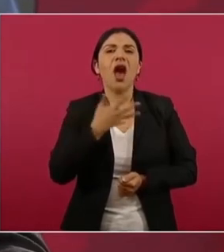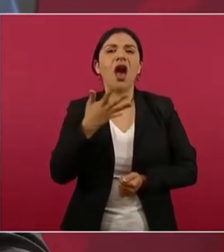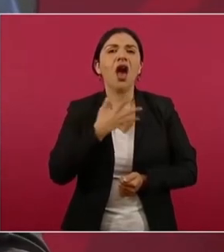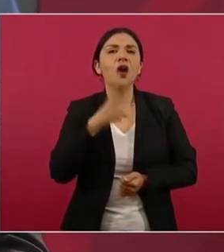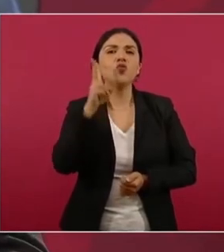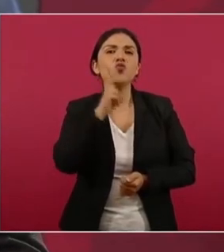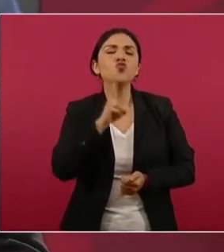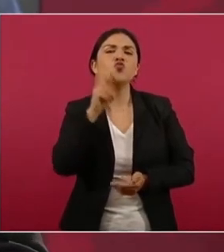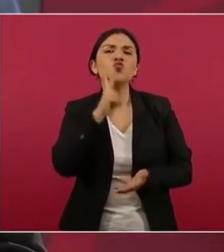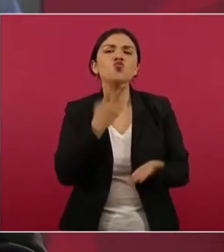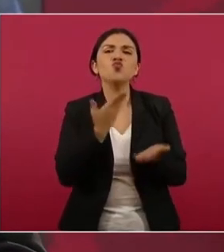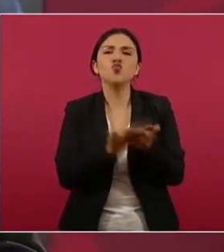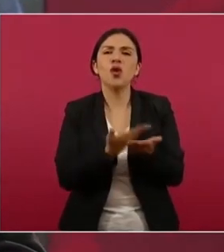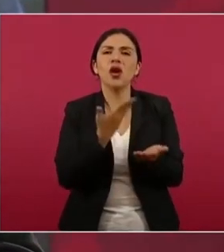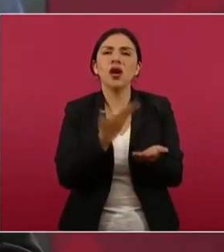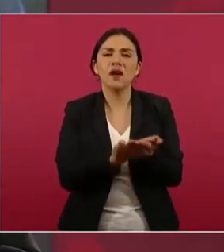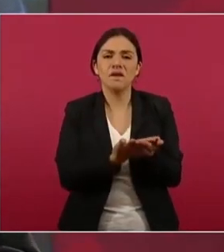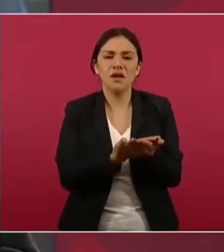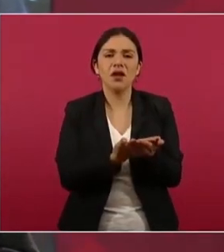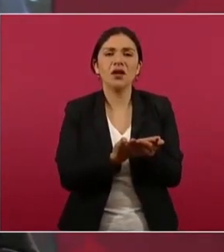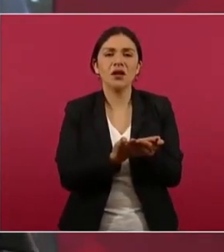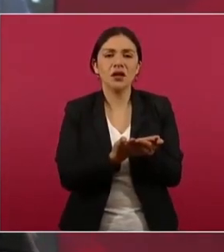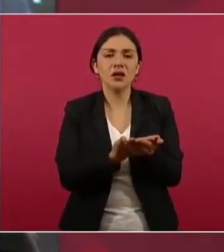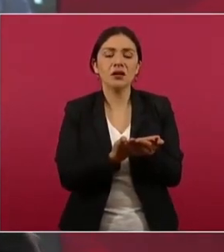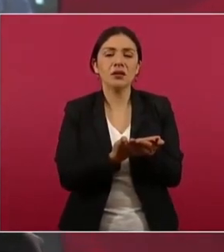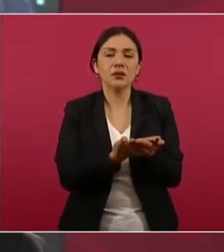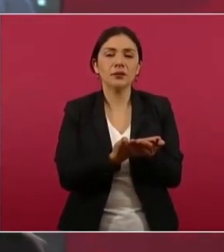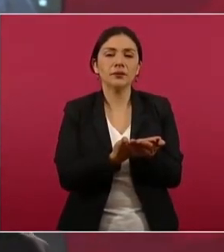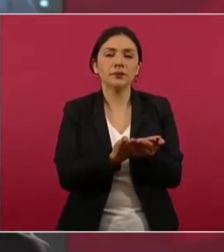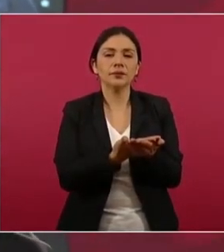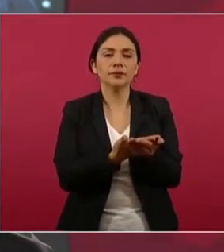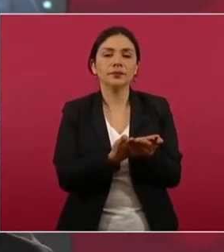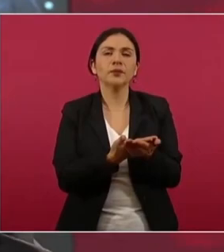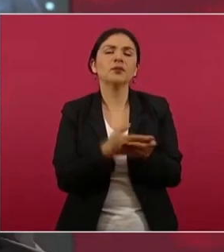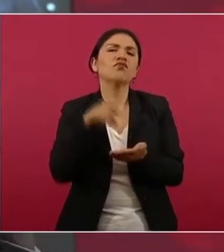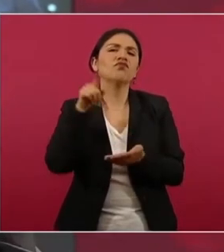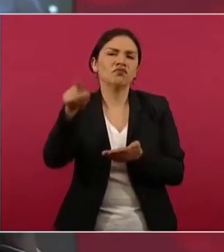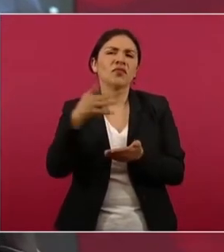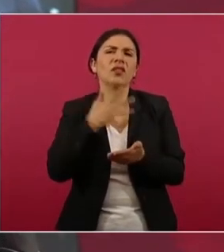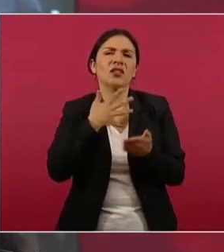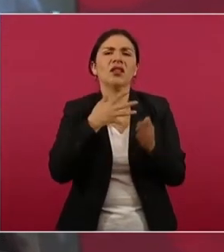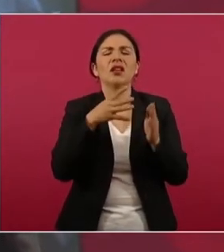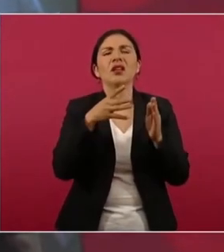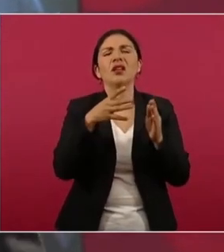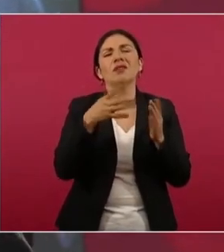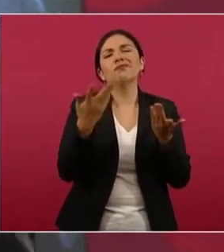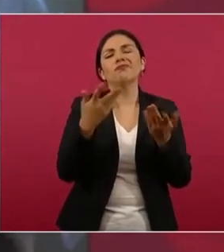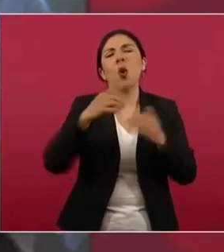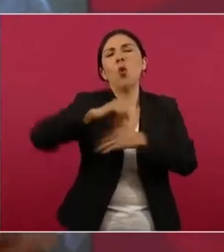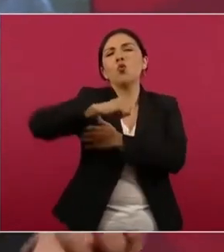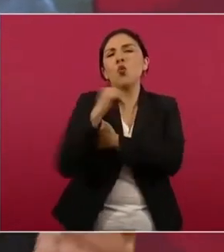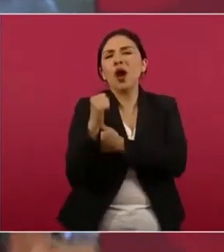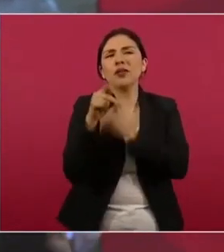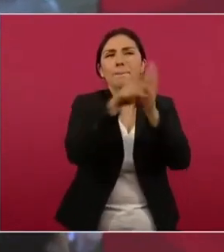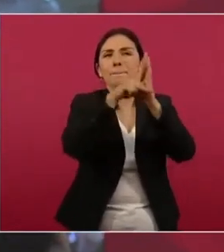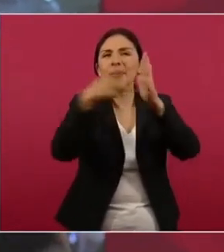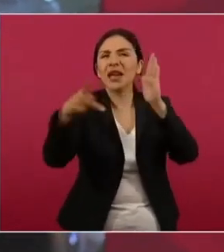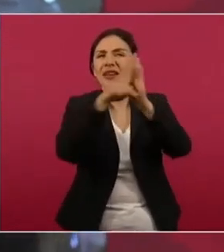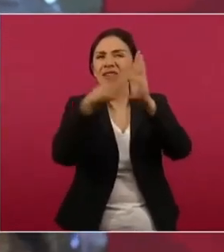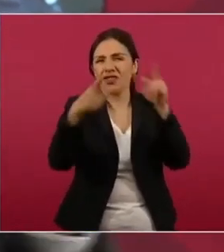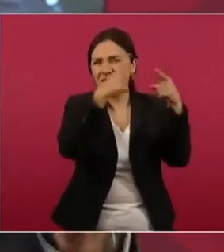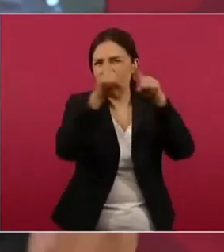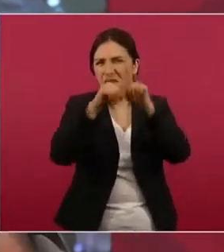las hemerotecas, lo que hay de los periódicos,